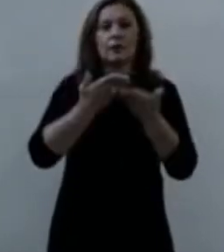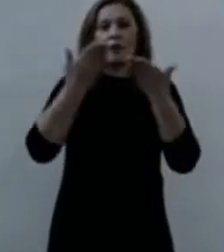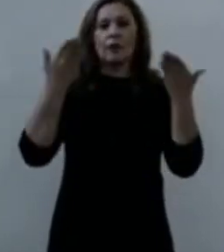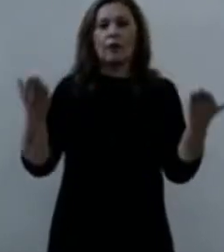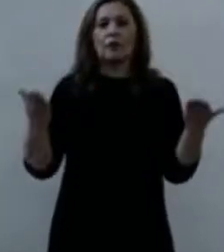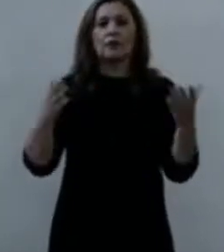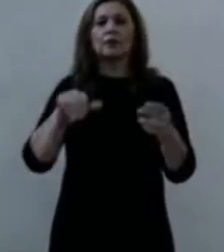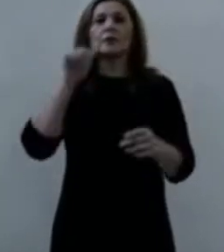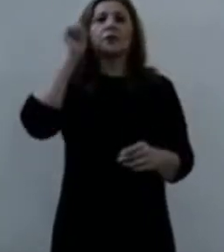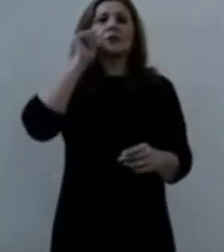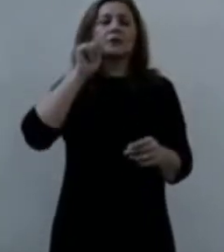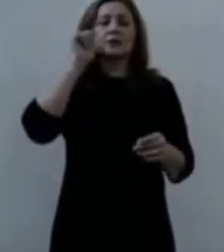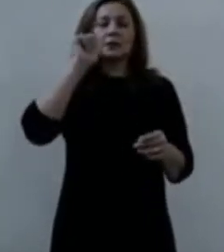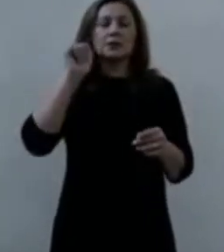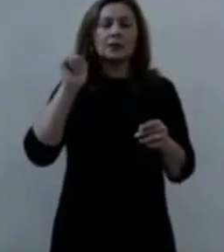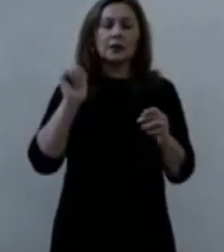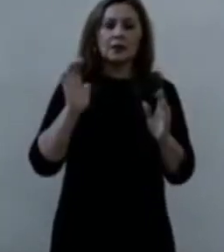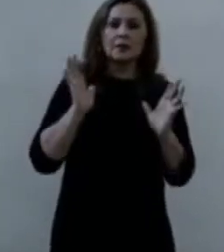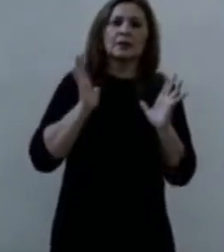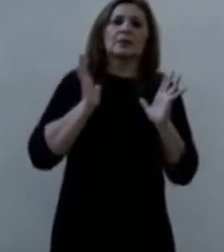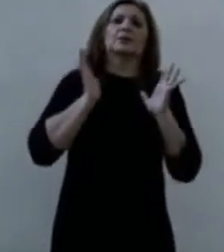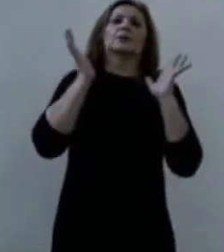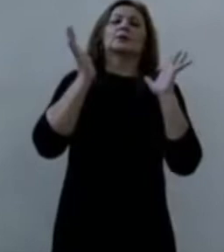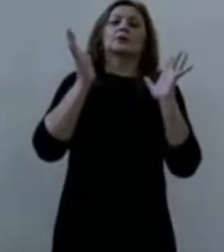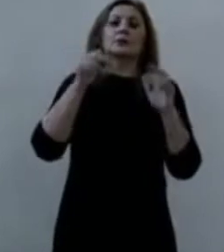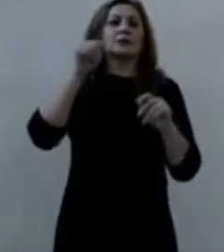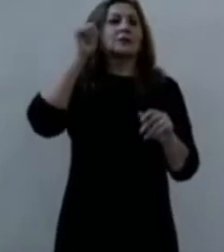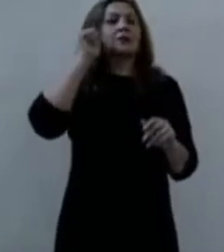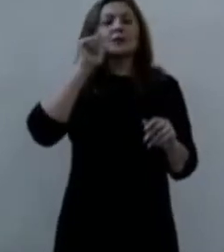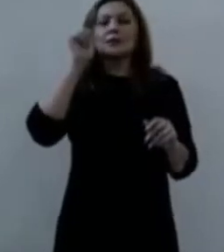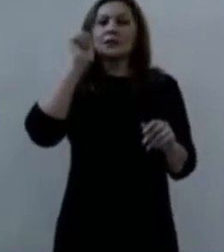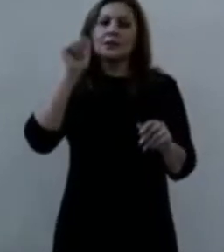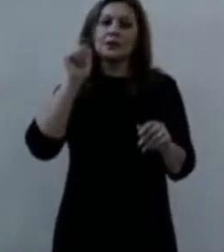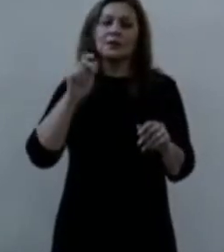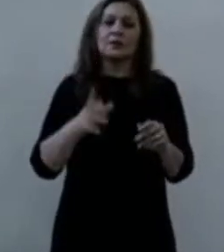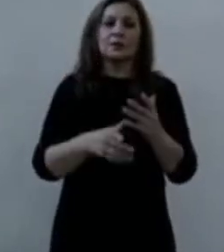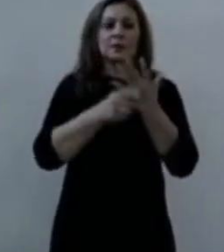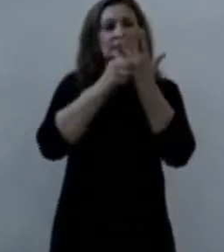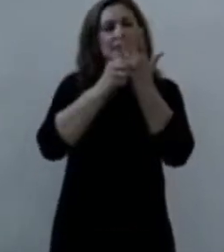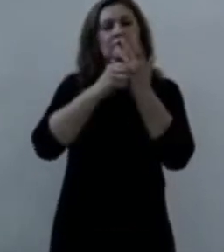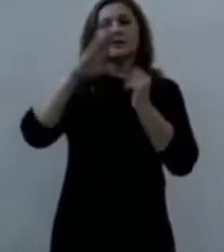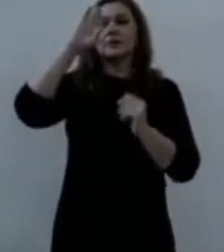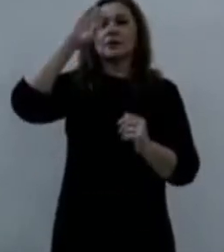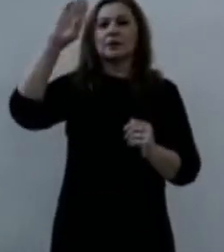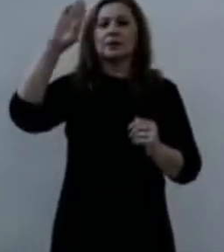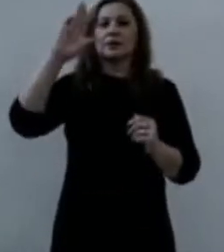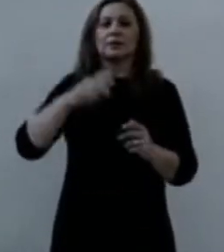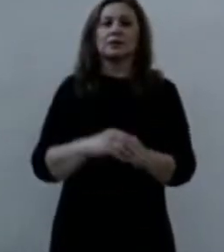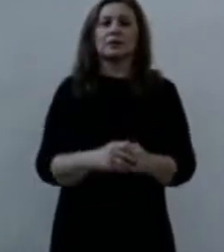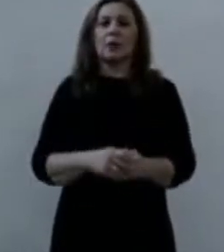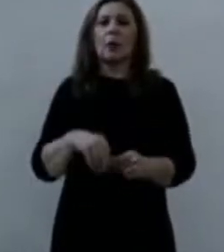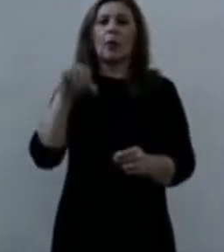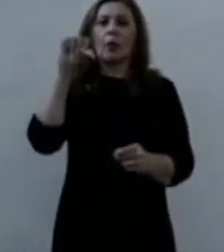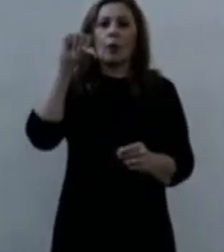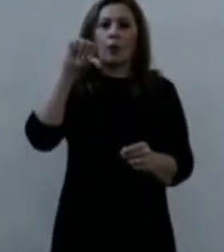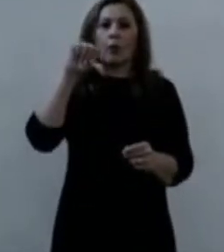siempre sorprendente, siempre sorpresiva. Hoy,